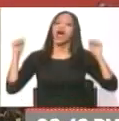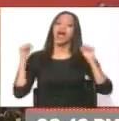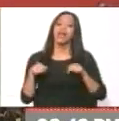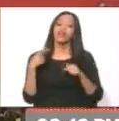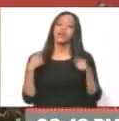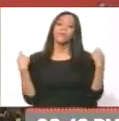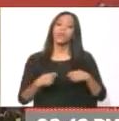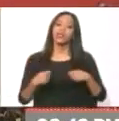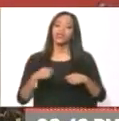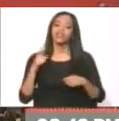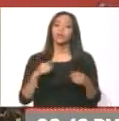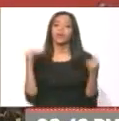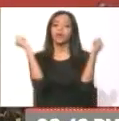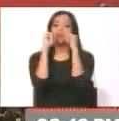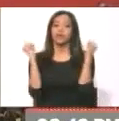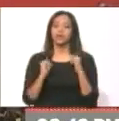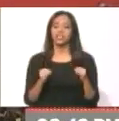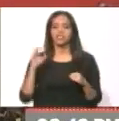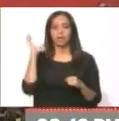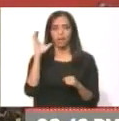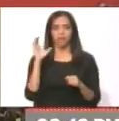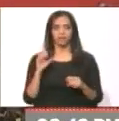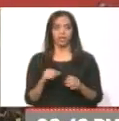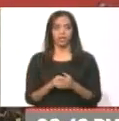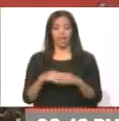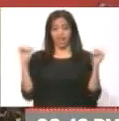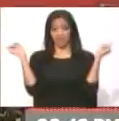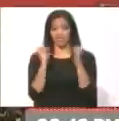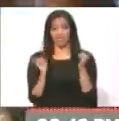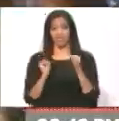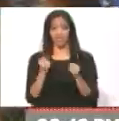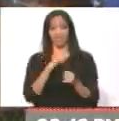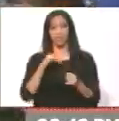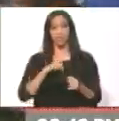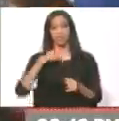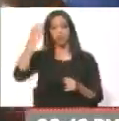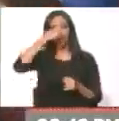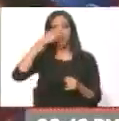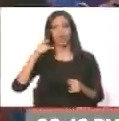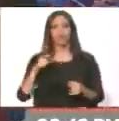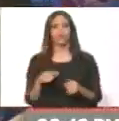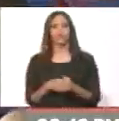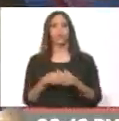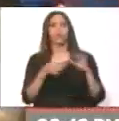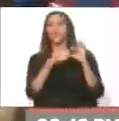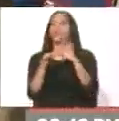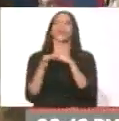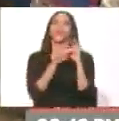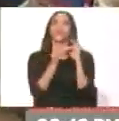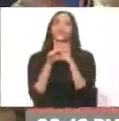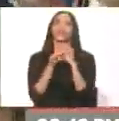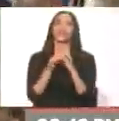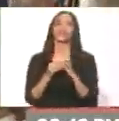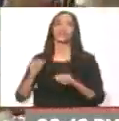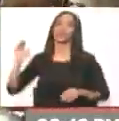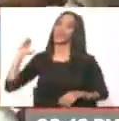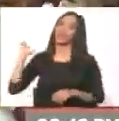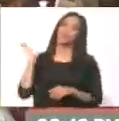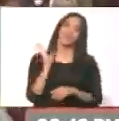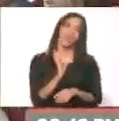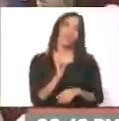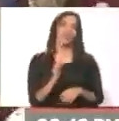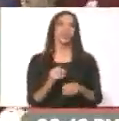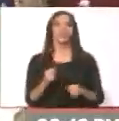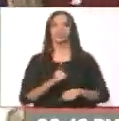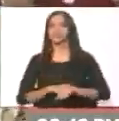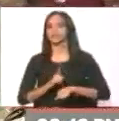debe estar por la felicidad de la patria. La felicidad de nuestro pueblo. Unidos. Que vengan los temporales